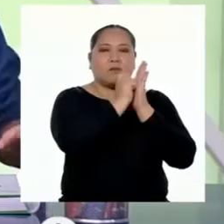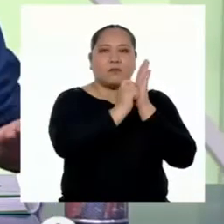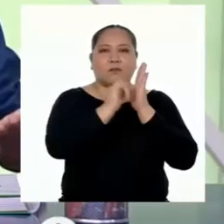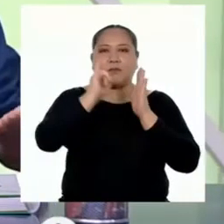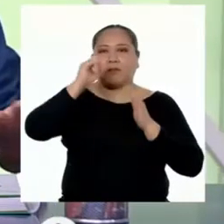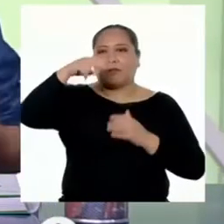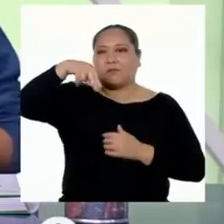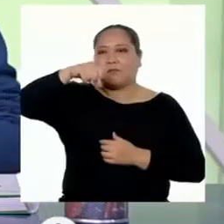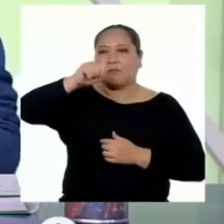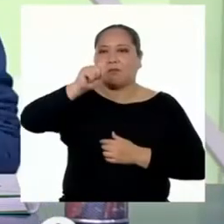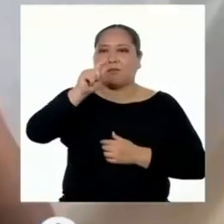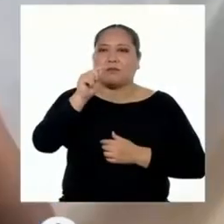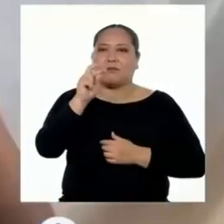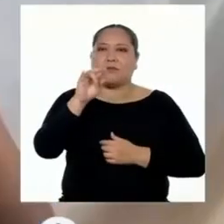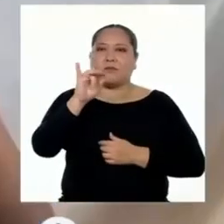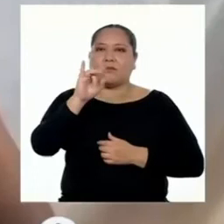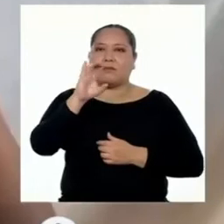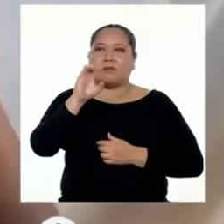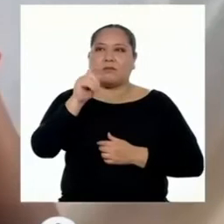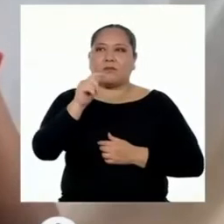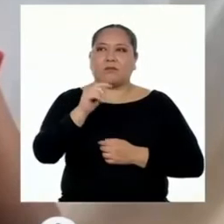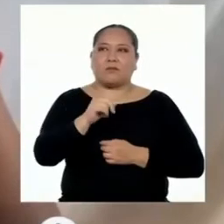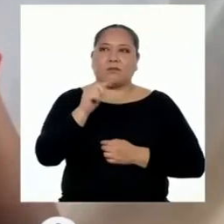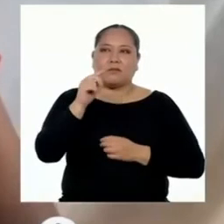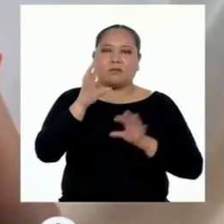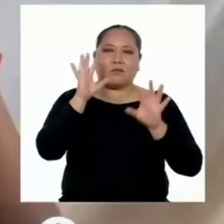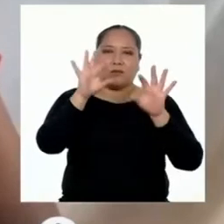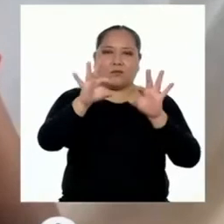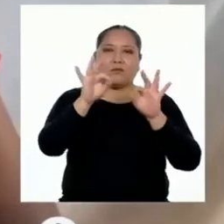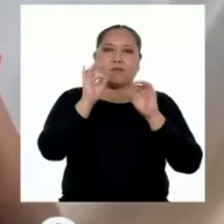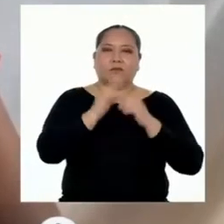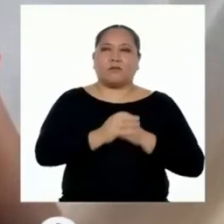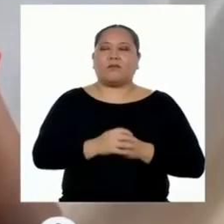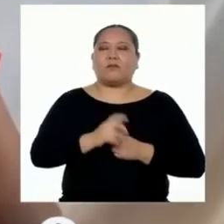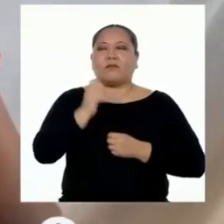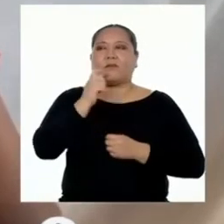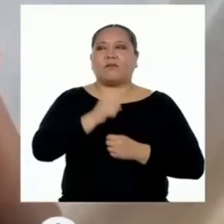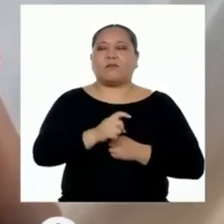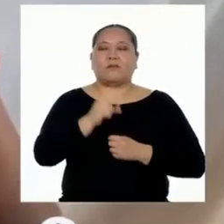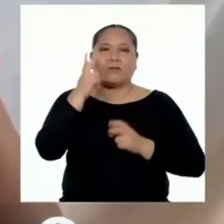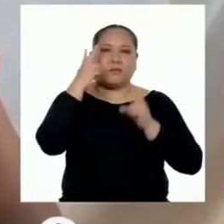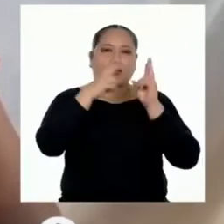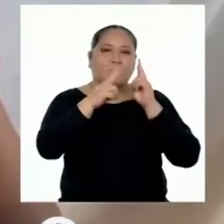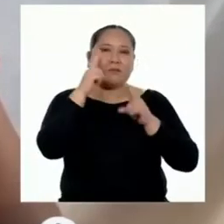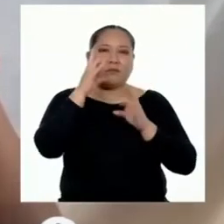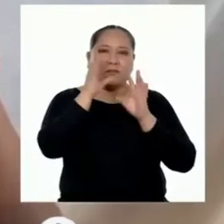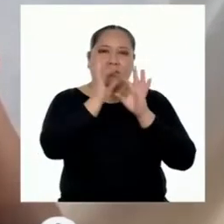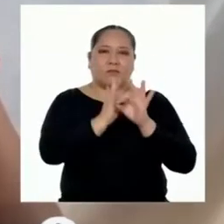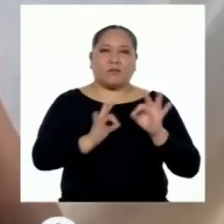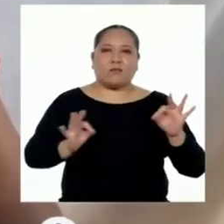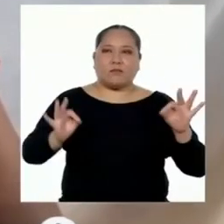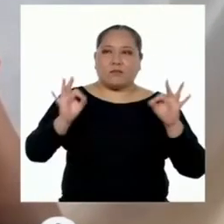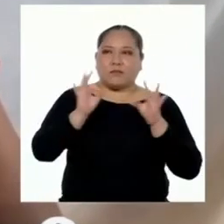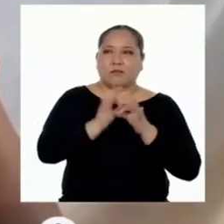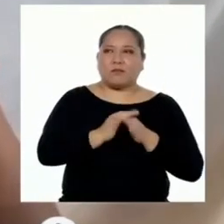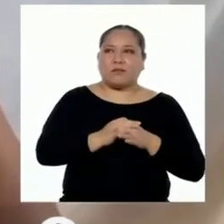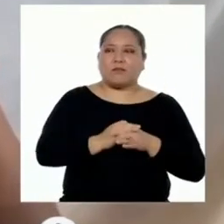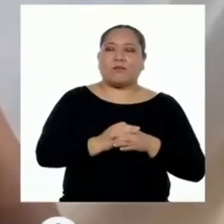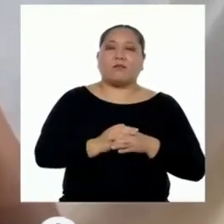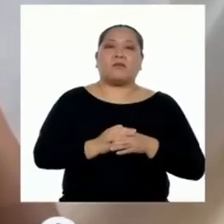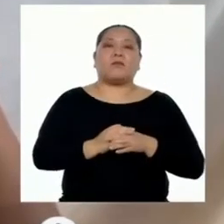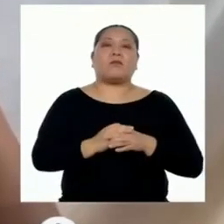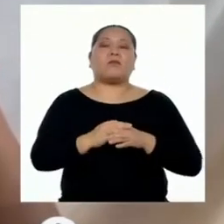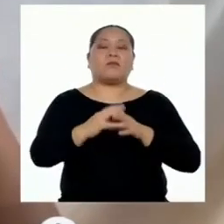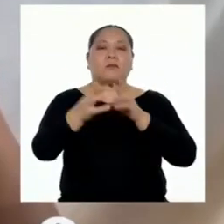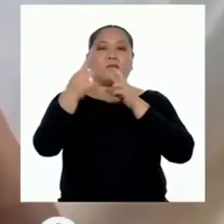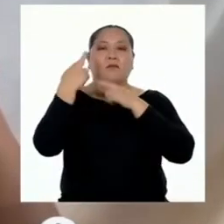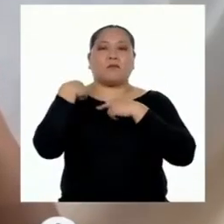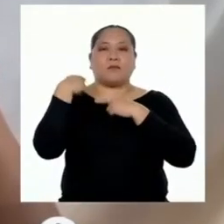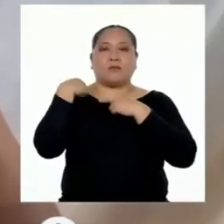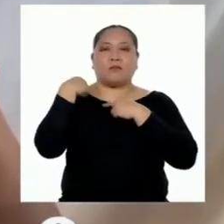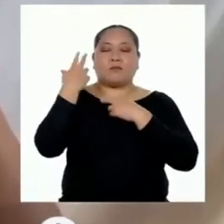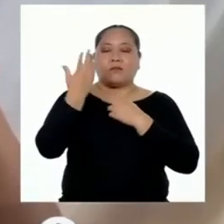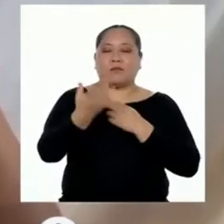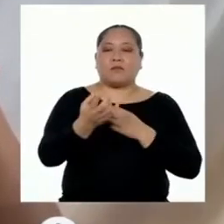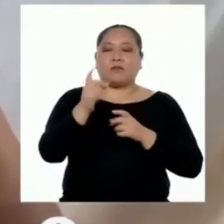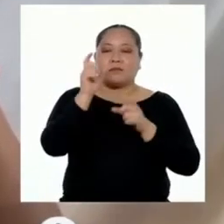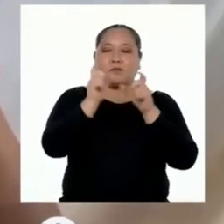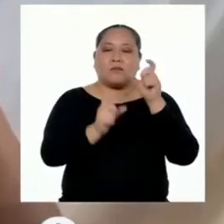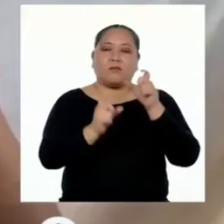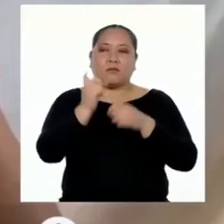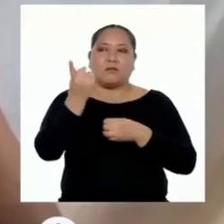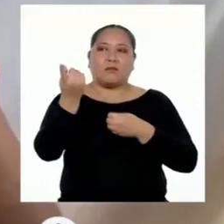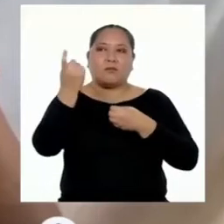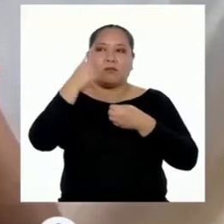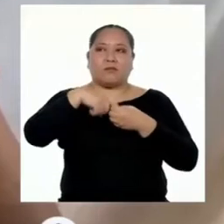logre su propósito? Debemos tener en cuenta la importancia del rol de Estado y nuestra responsabilidad como